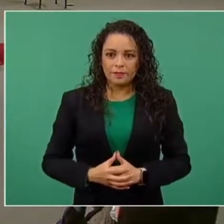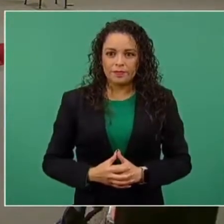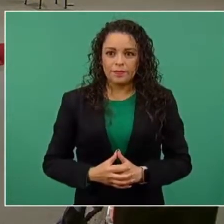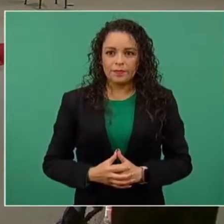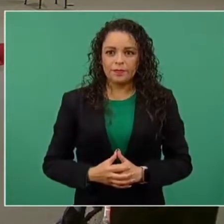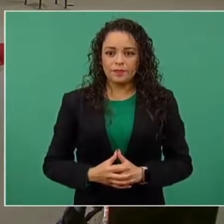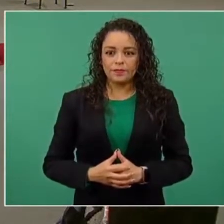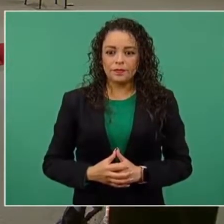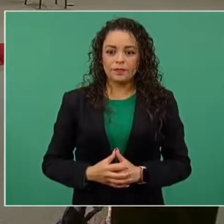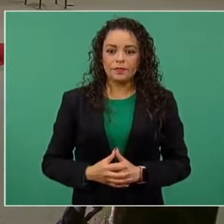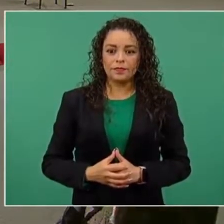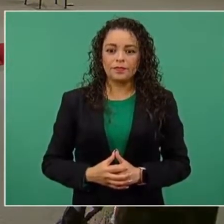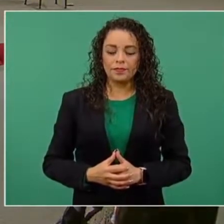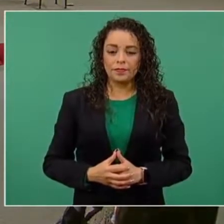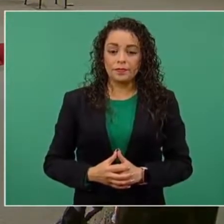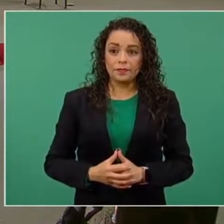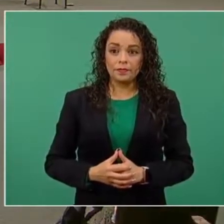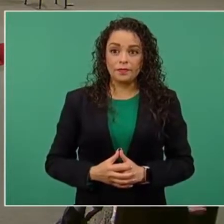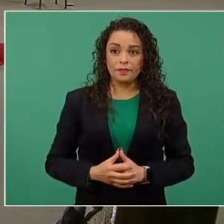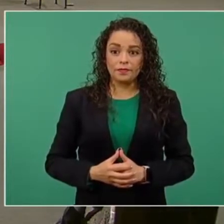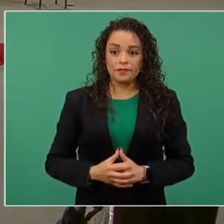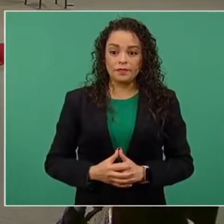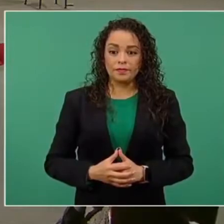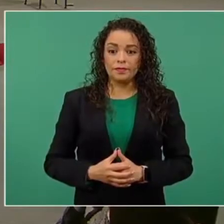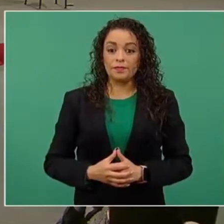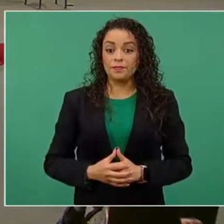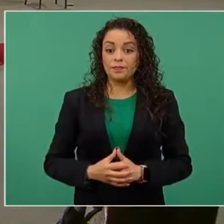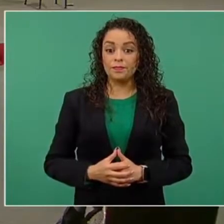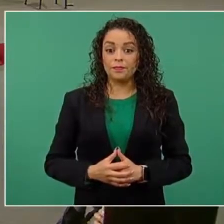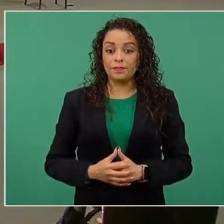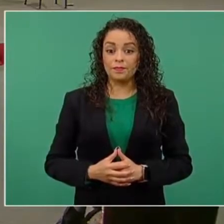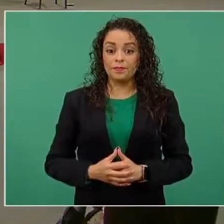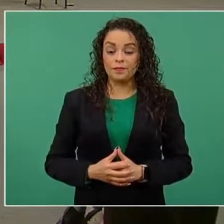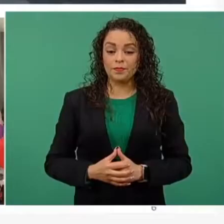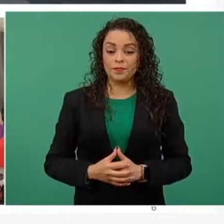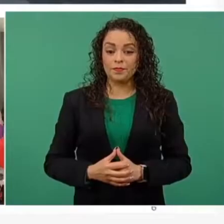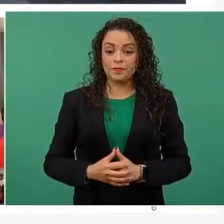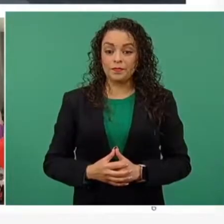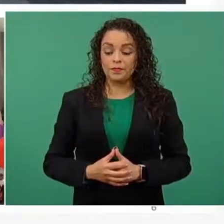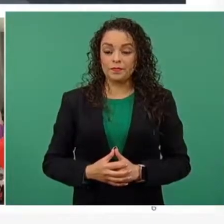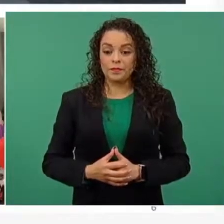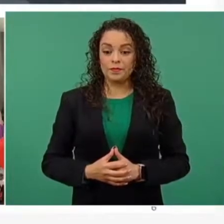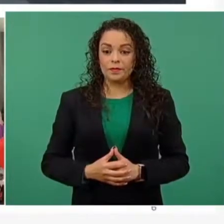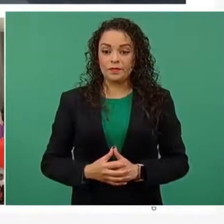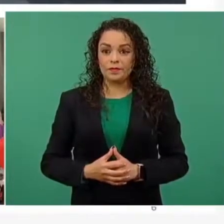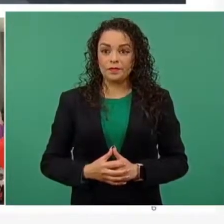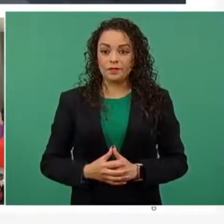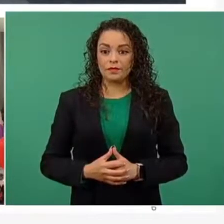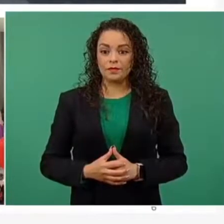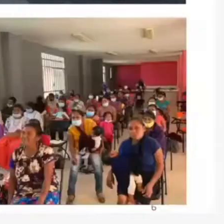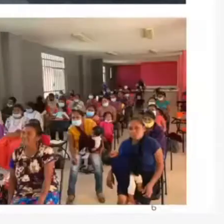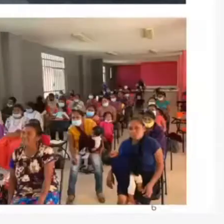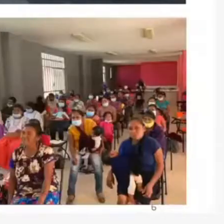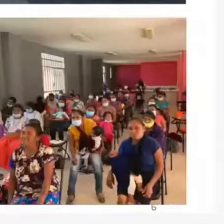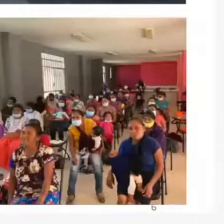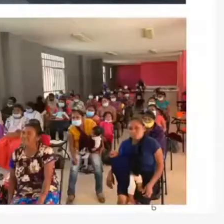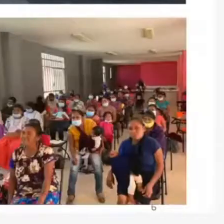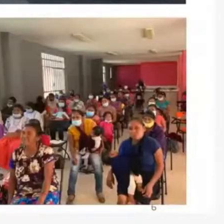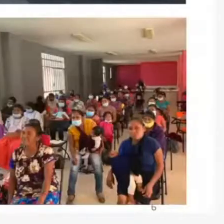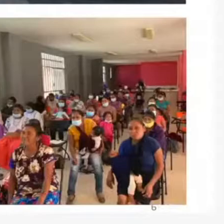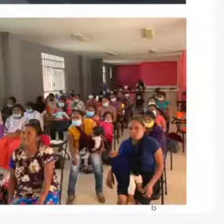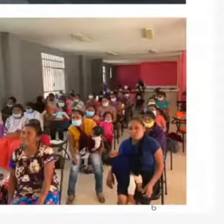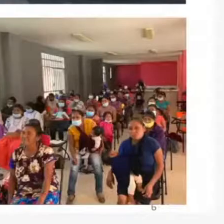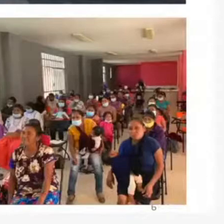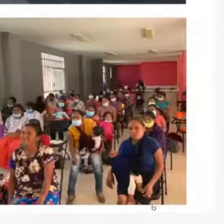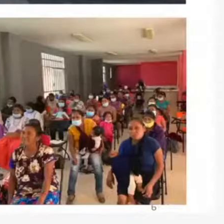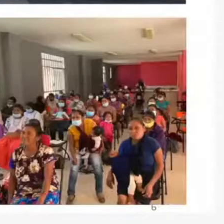internacionales, pongo el ejemplo de una sentencia de la Corte Interamericana de Derechos Humanos respecto al caso Inés Fernández